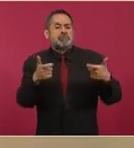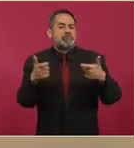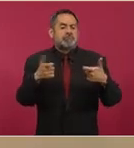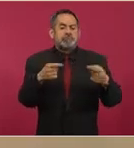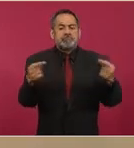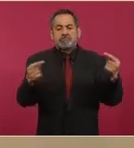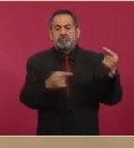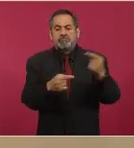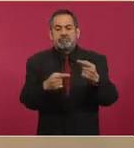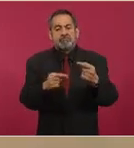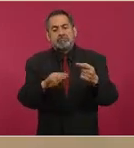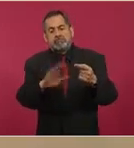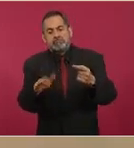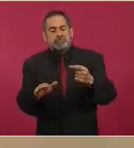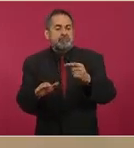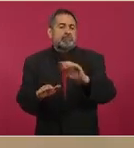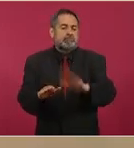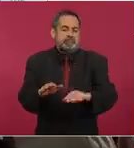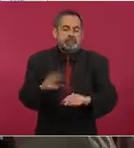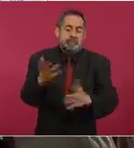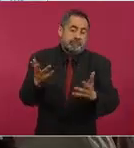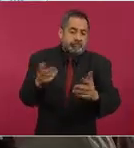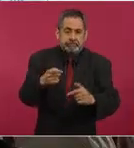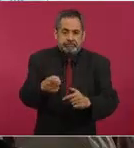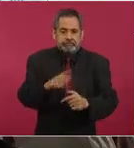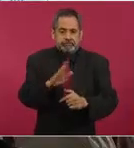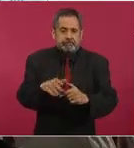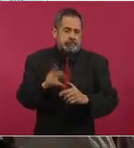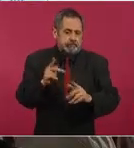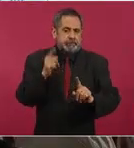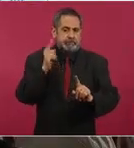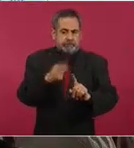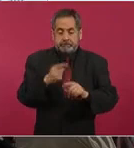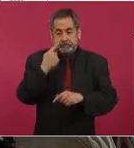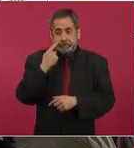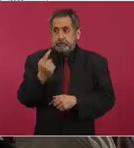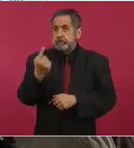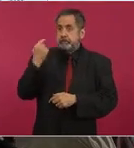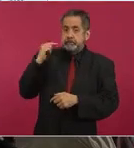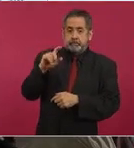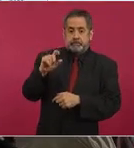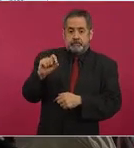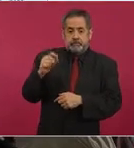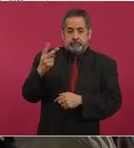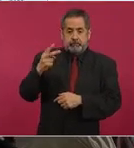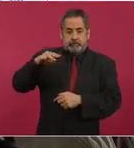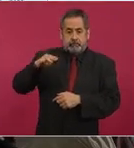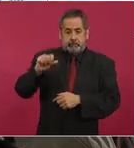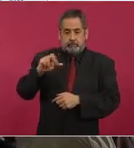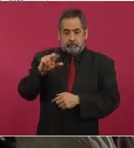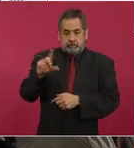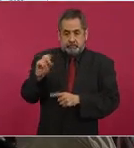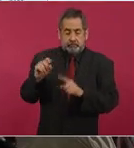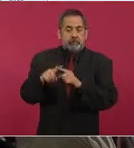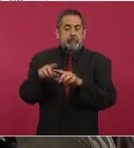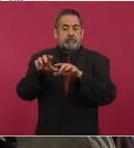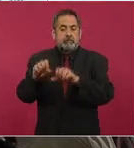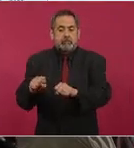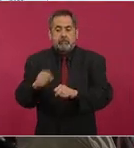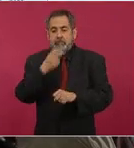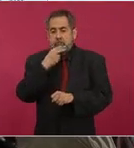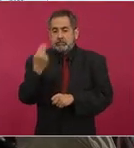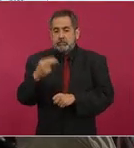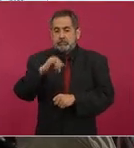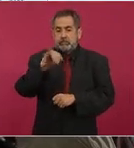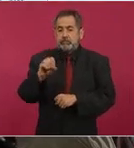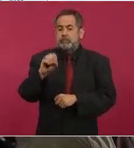parte de estas disputas criminales. Pero finalmente, el pasado 22 de marzo, fue detenido Job Javier N.,